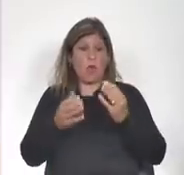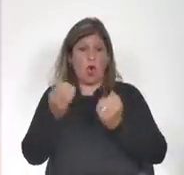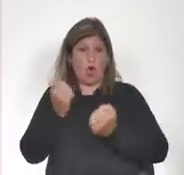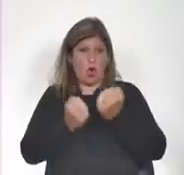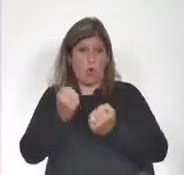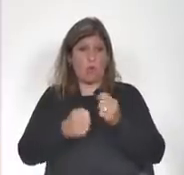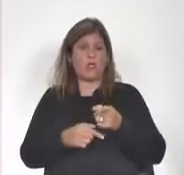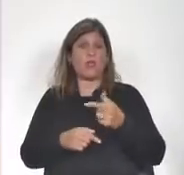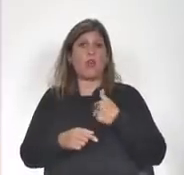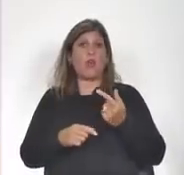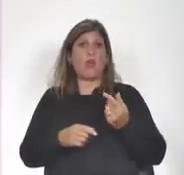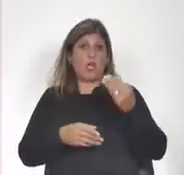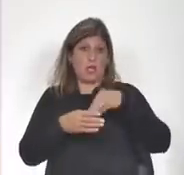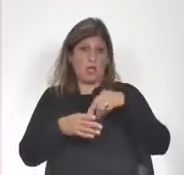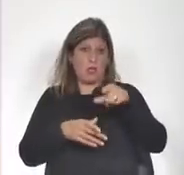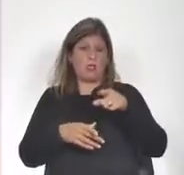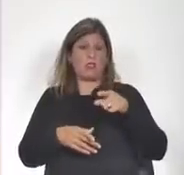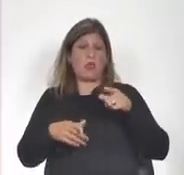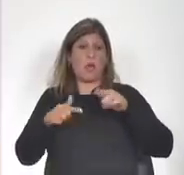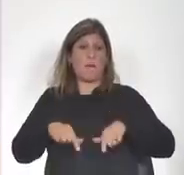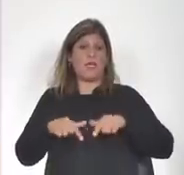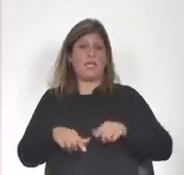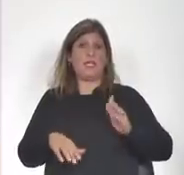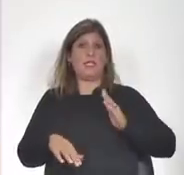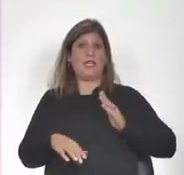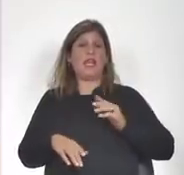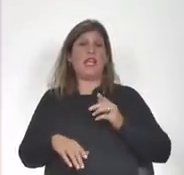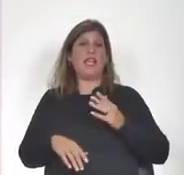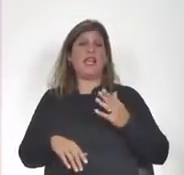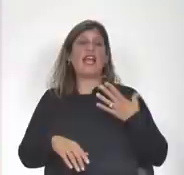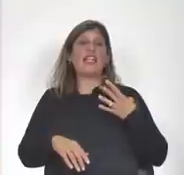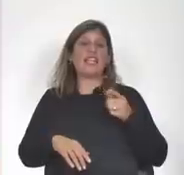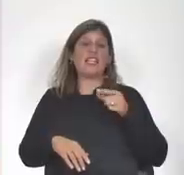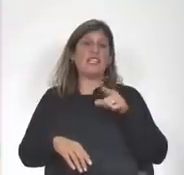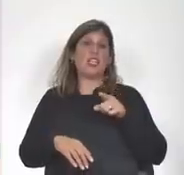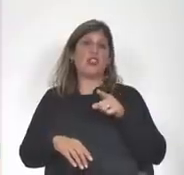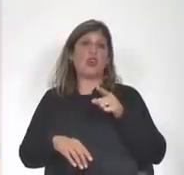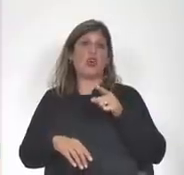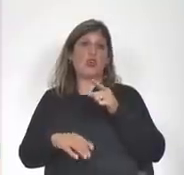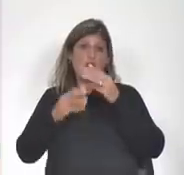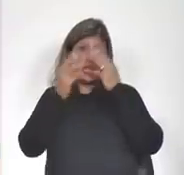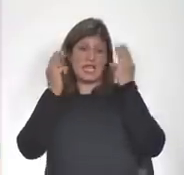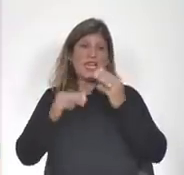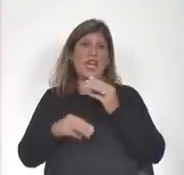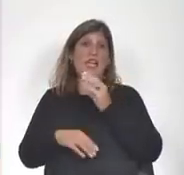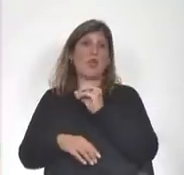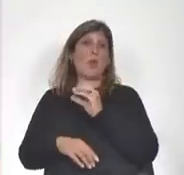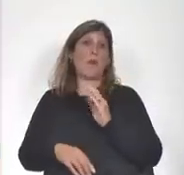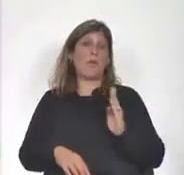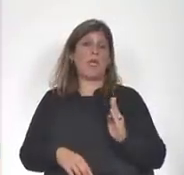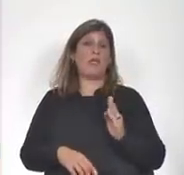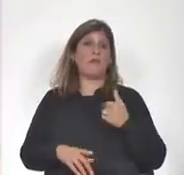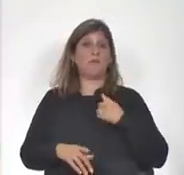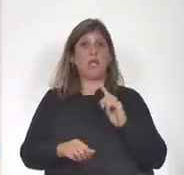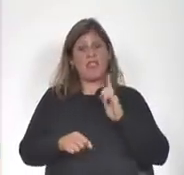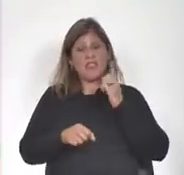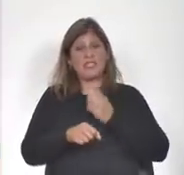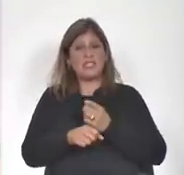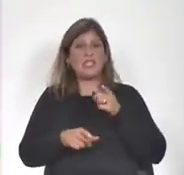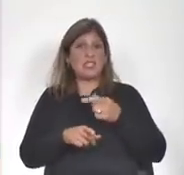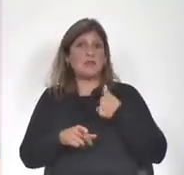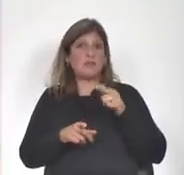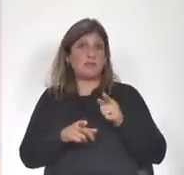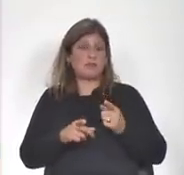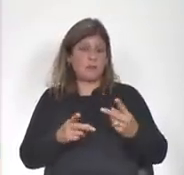integran la ministra Arbeleche y el director general de la OPP Isaac Alfie han decidido implementar